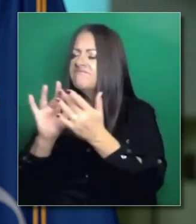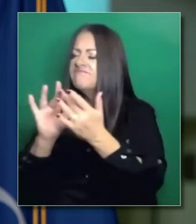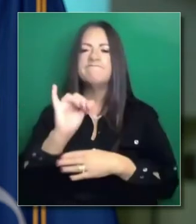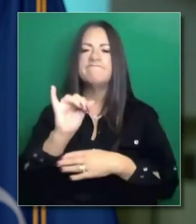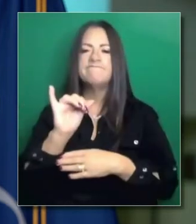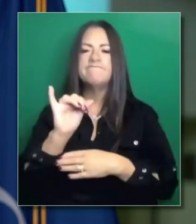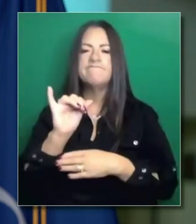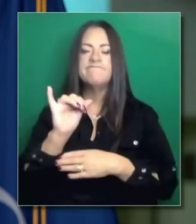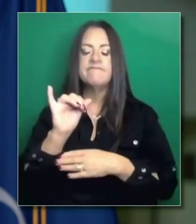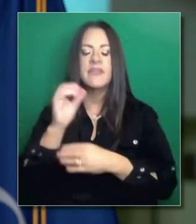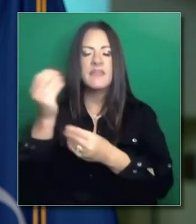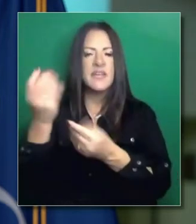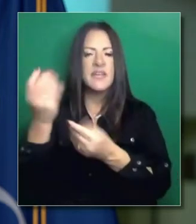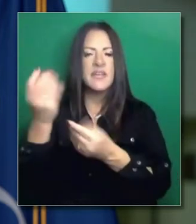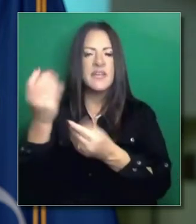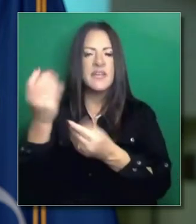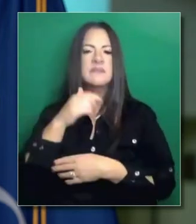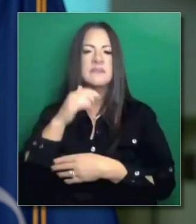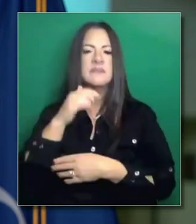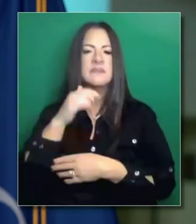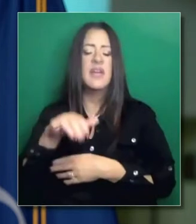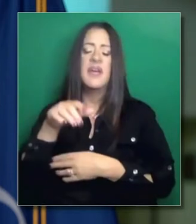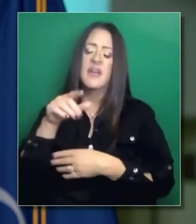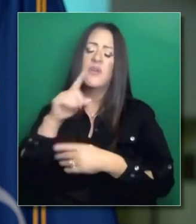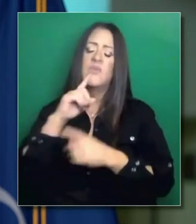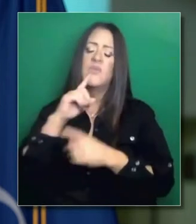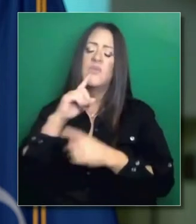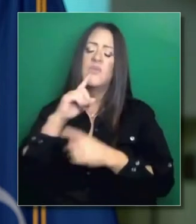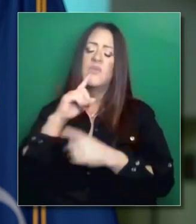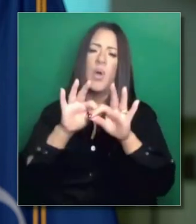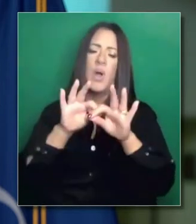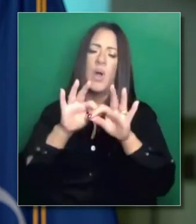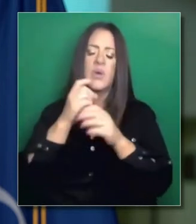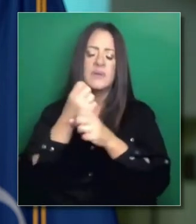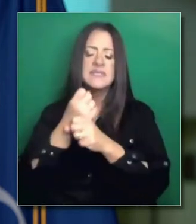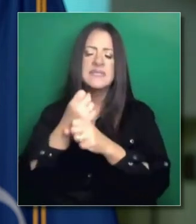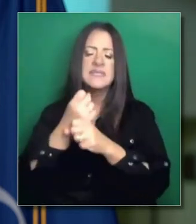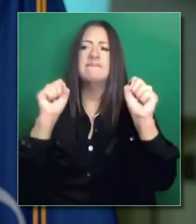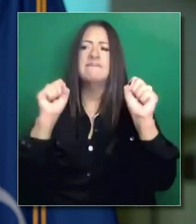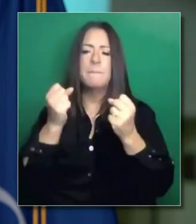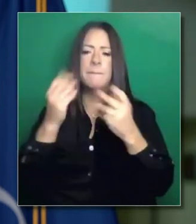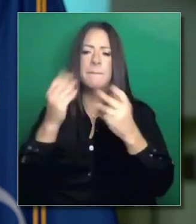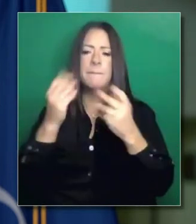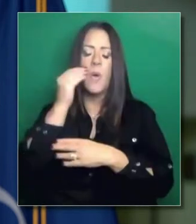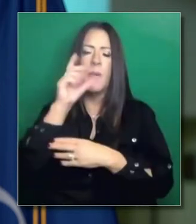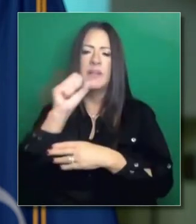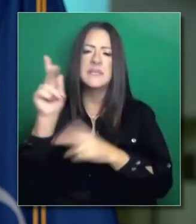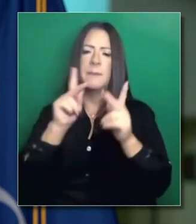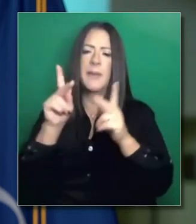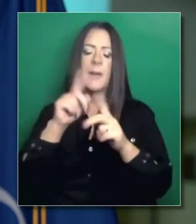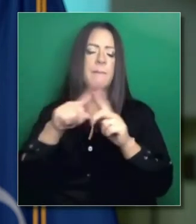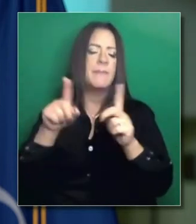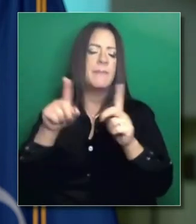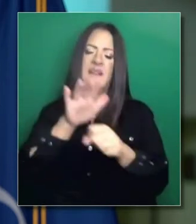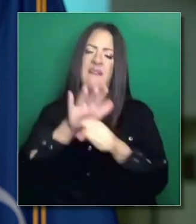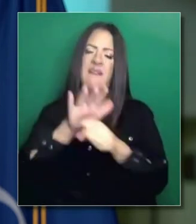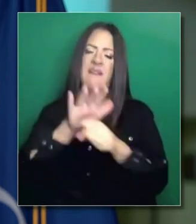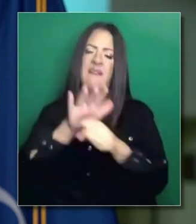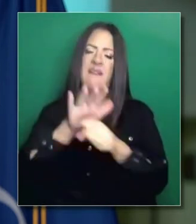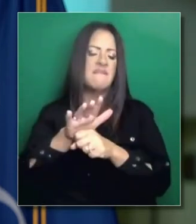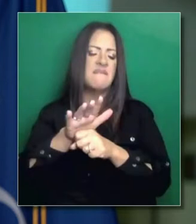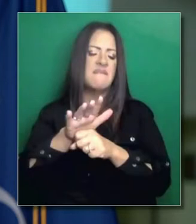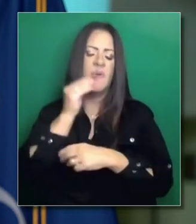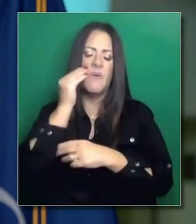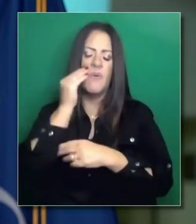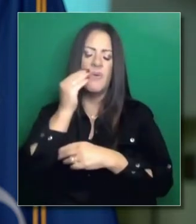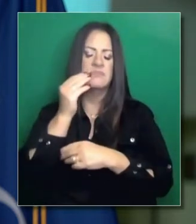práctica. Pero sé que en efecto esto es muy difícil. Hay muchas personas que han tenido dificultades en entrar a estos